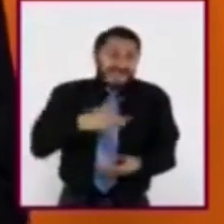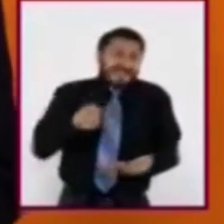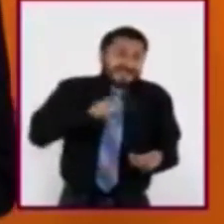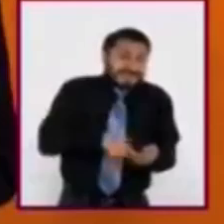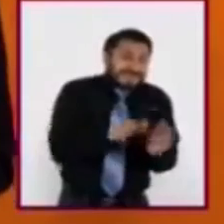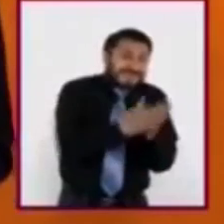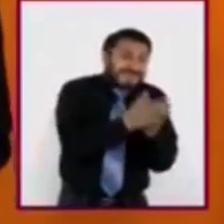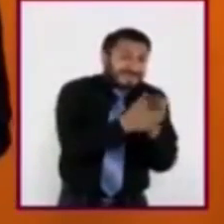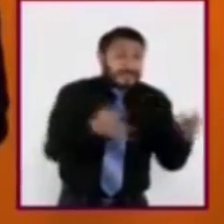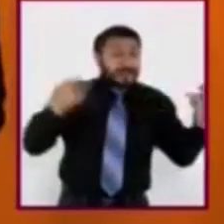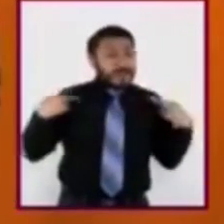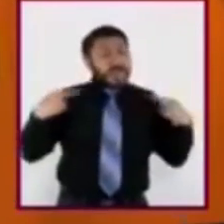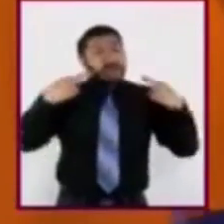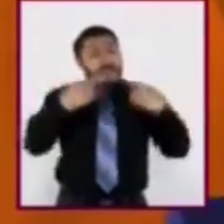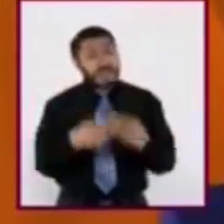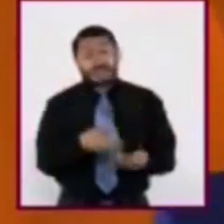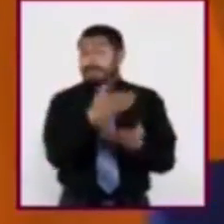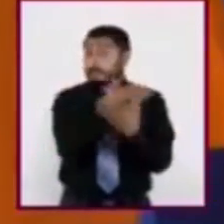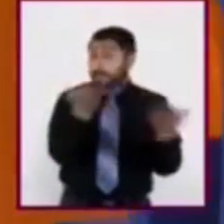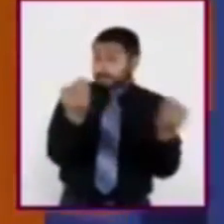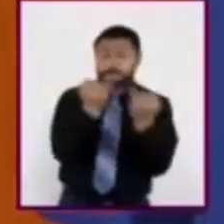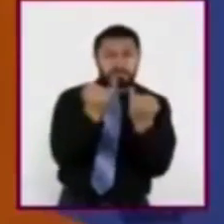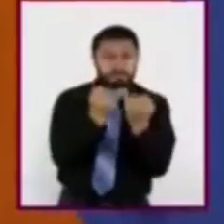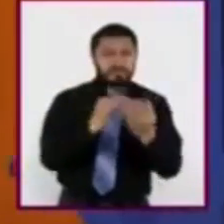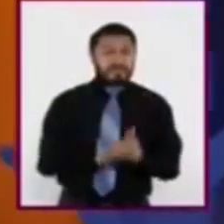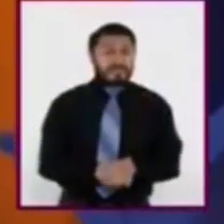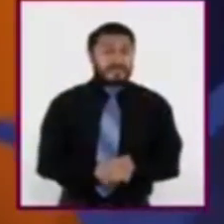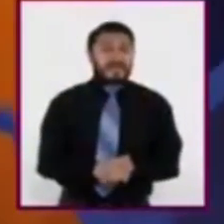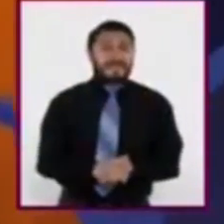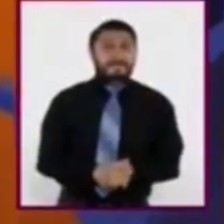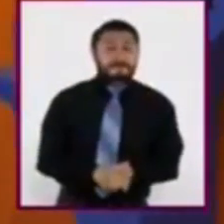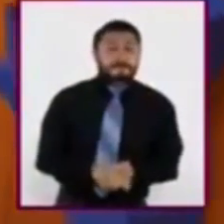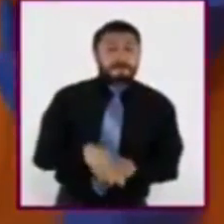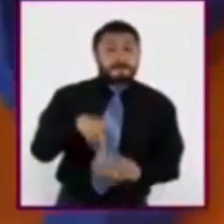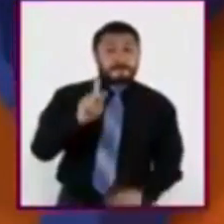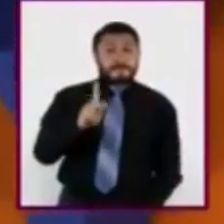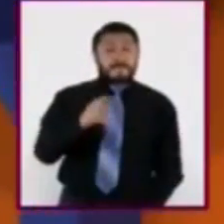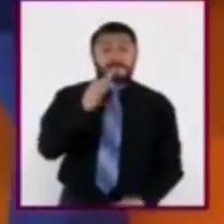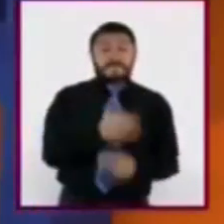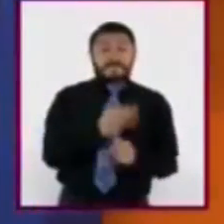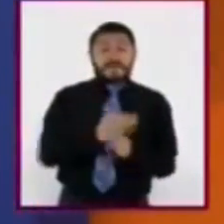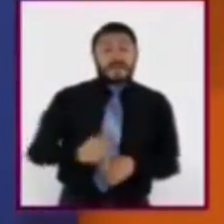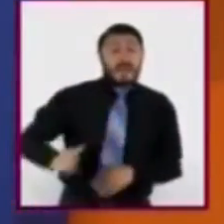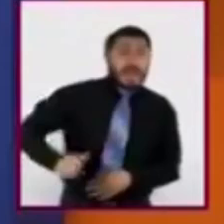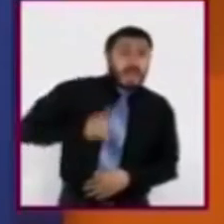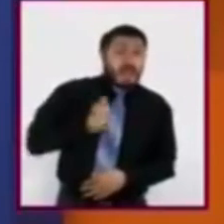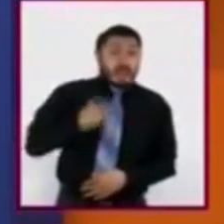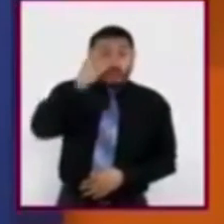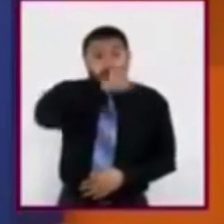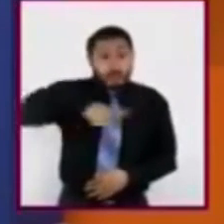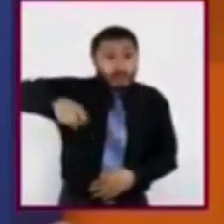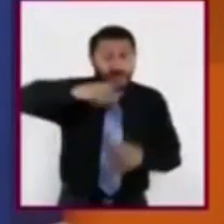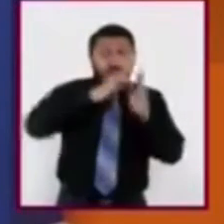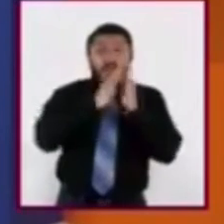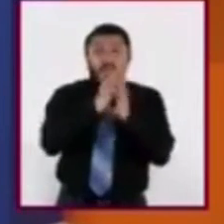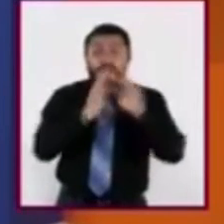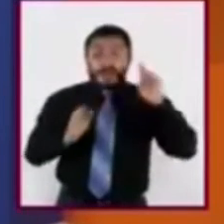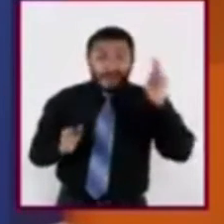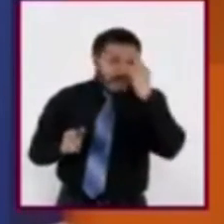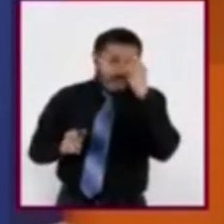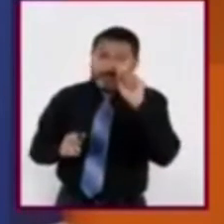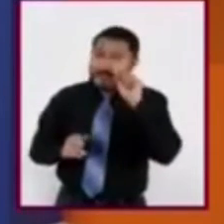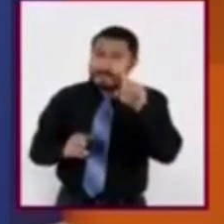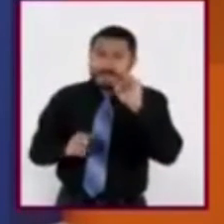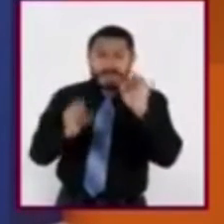texto y su profesora o profesor. Aunque ahora quiero aprovechar para recordarles que sobre un mismo hecho